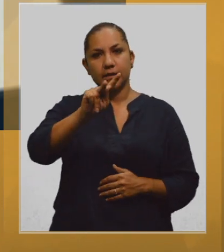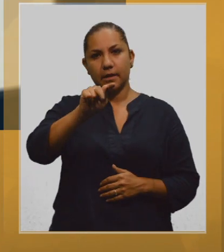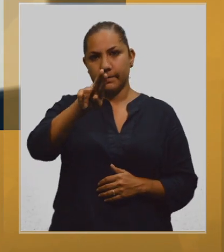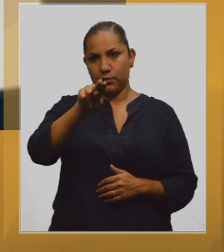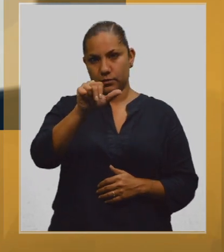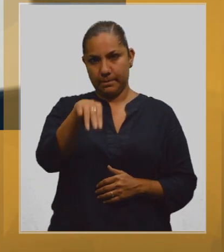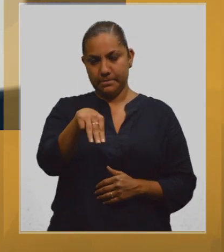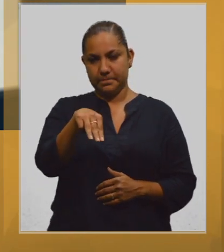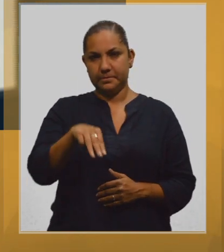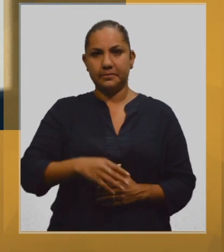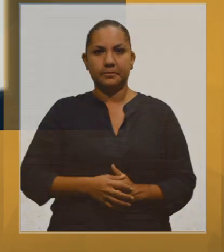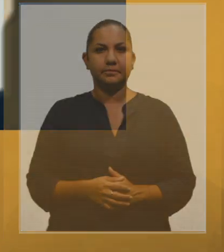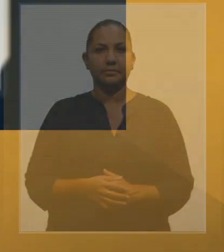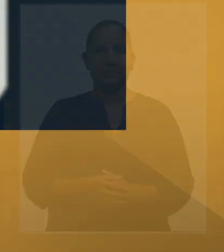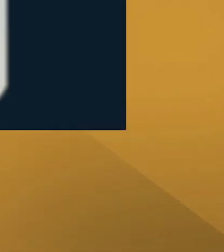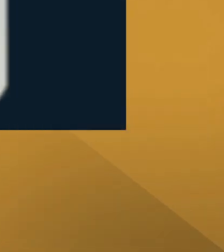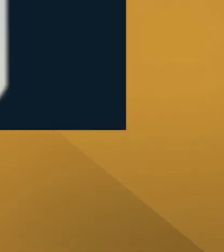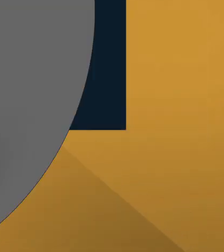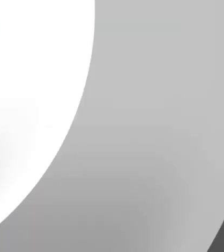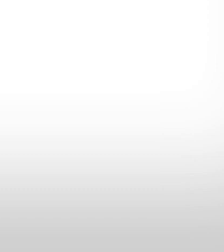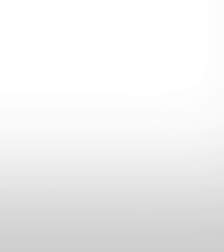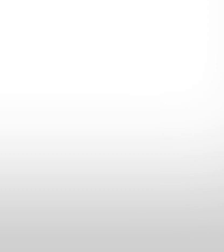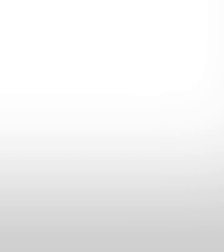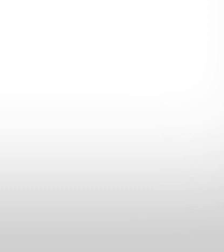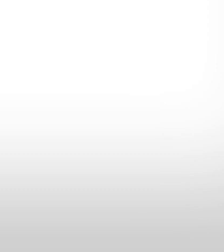Para TV UNAM, Nadia Rodríguez.